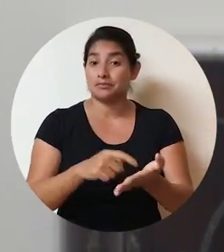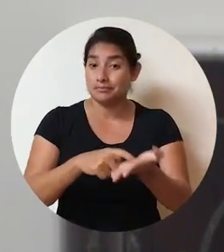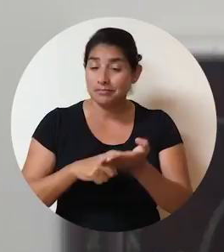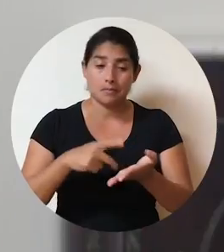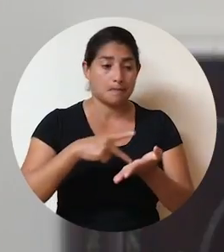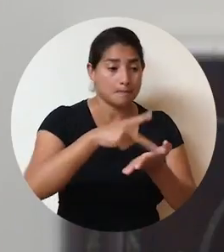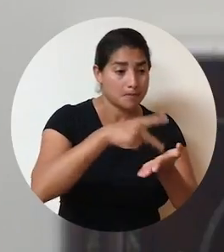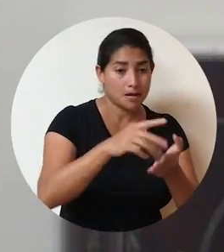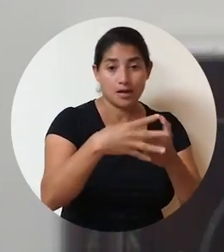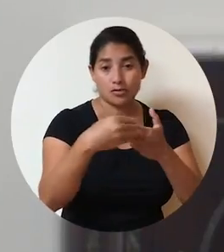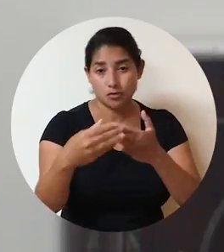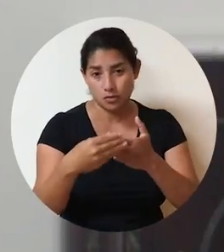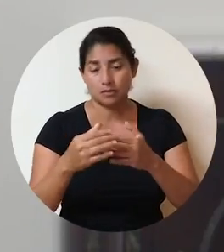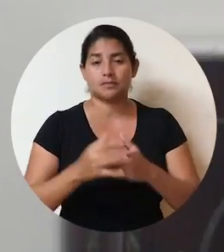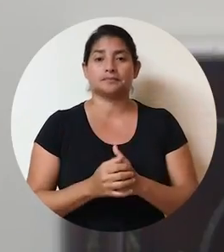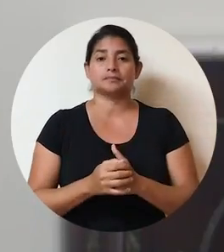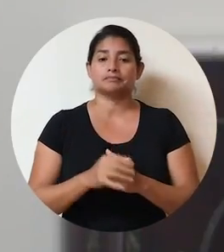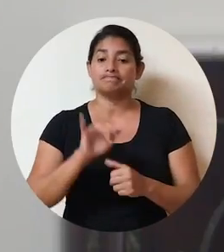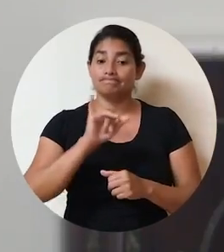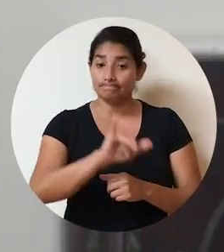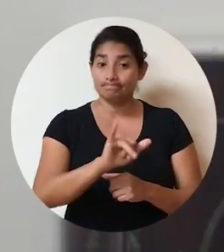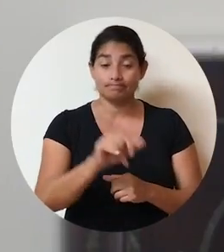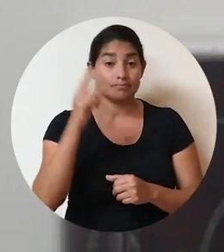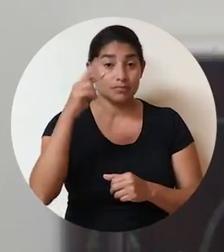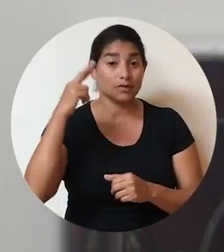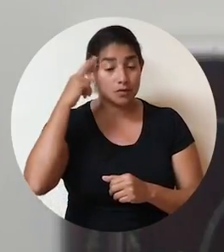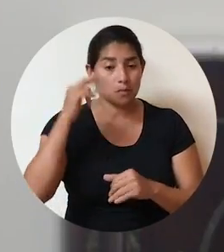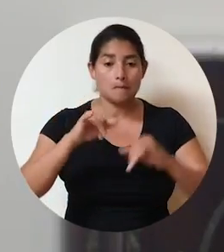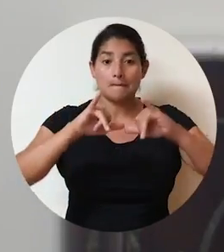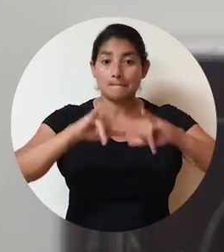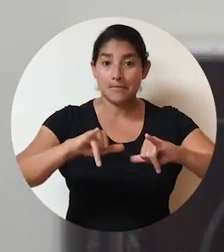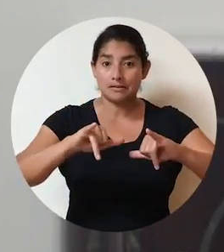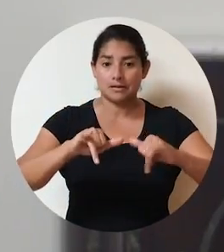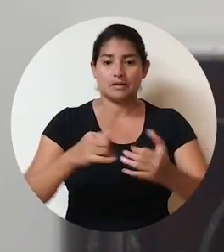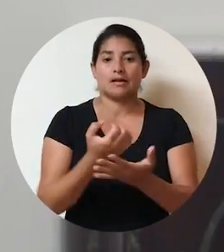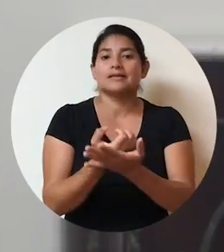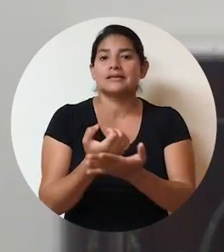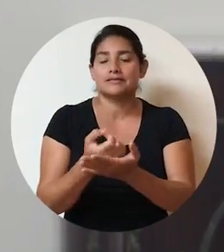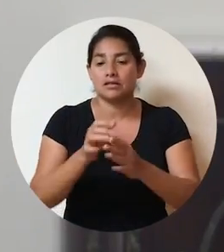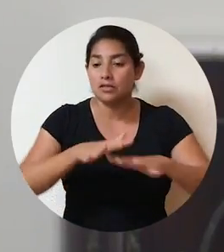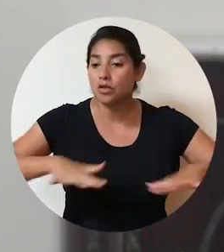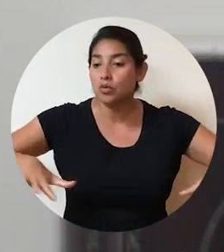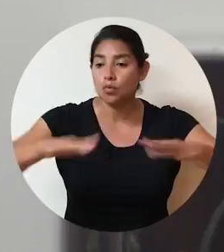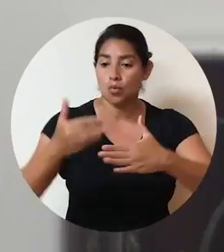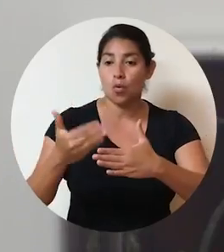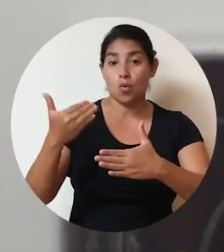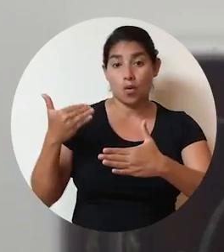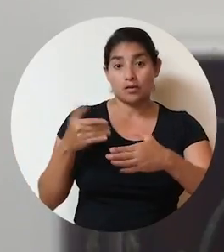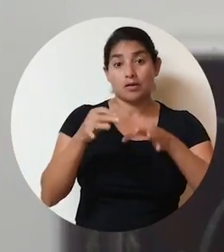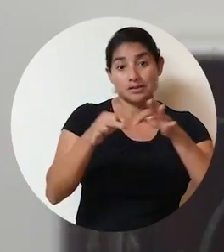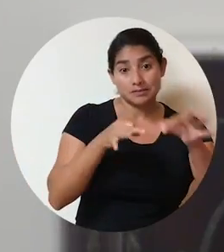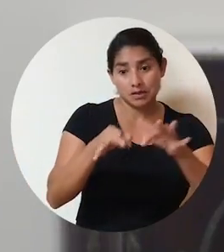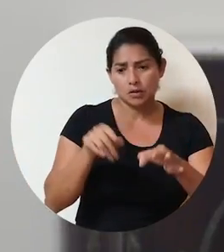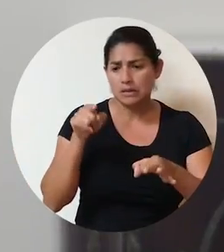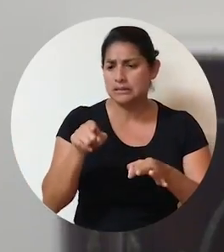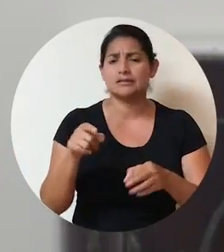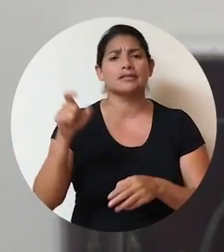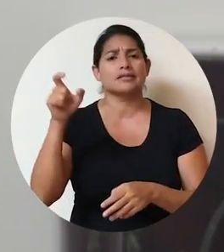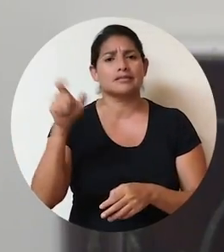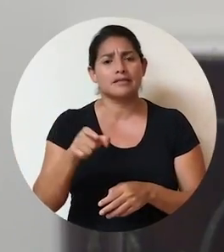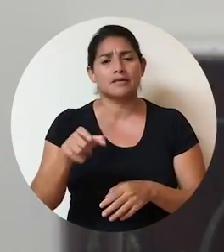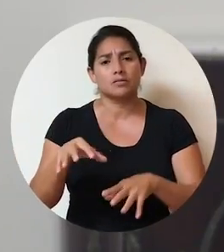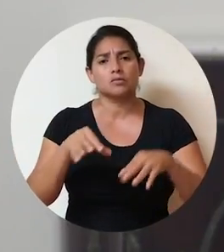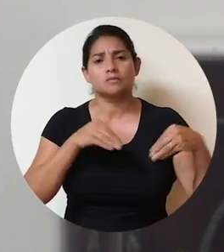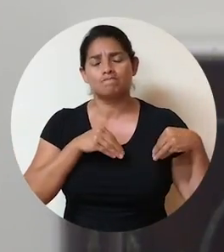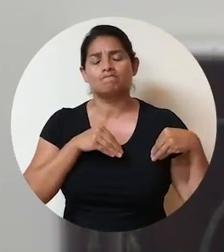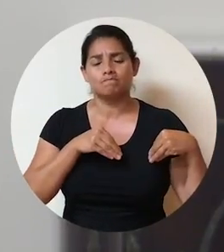créditos en esta moneda. Por eso, mantener la estabilidad de todo lo anterior es